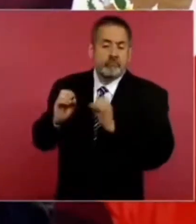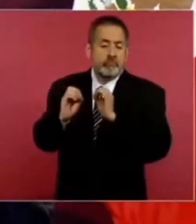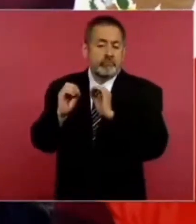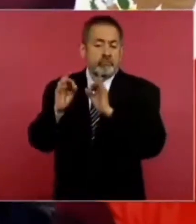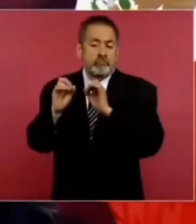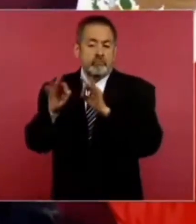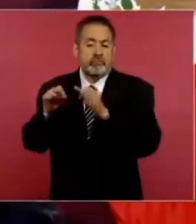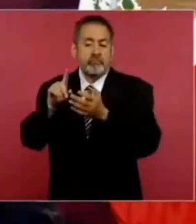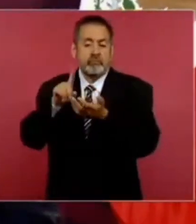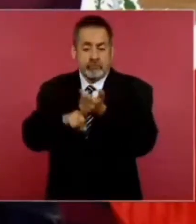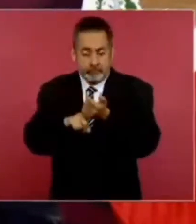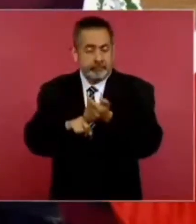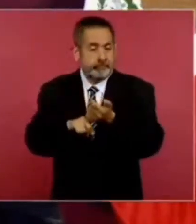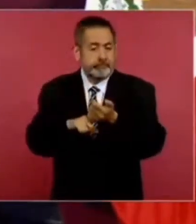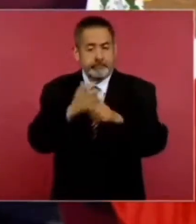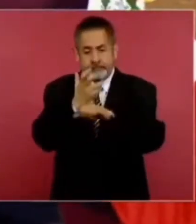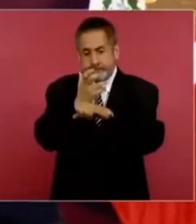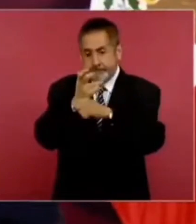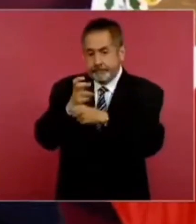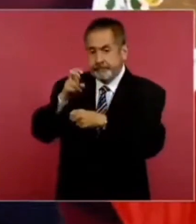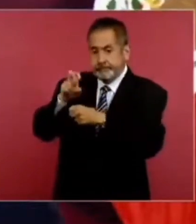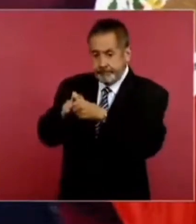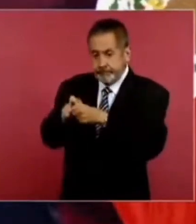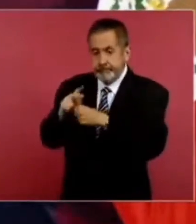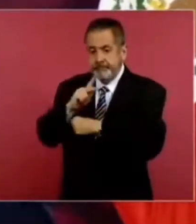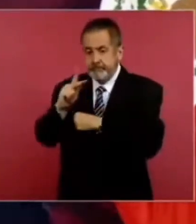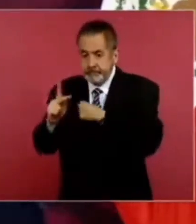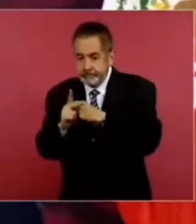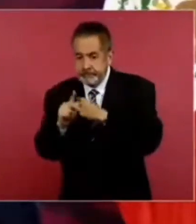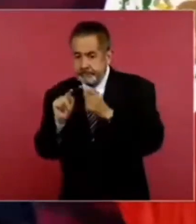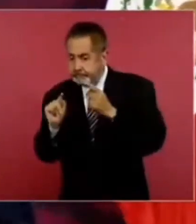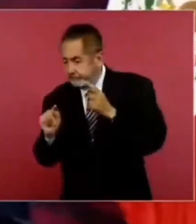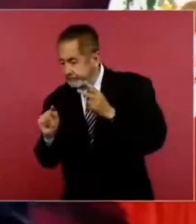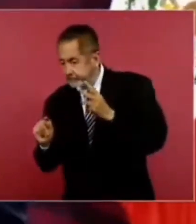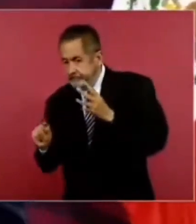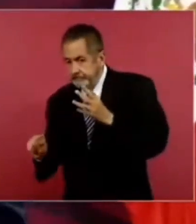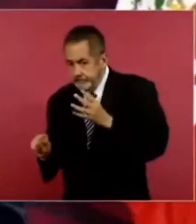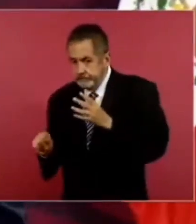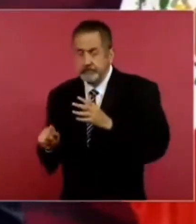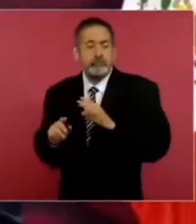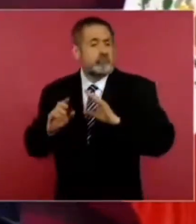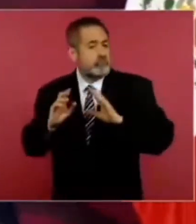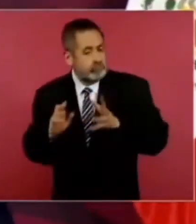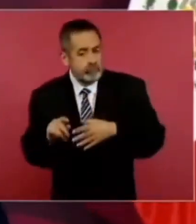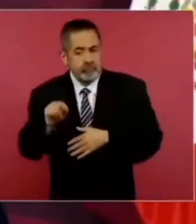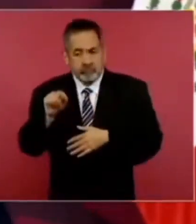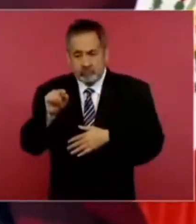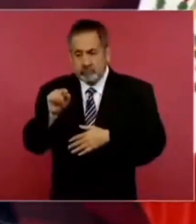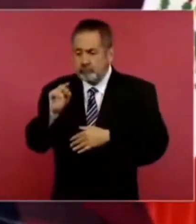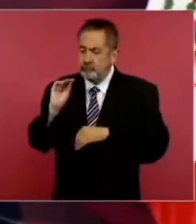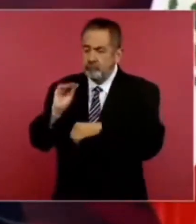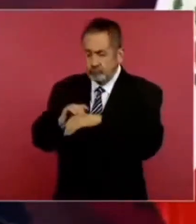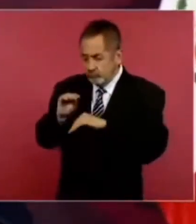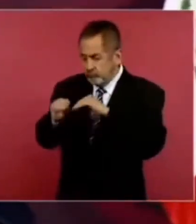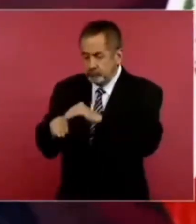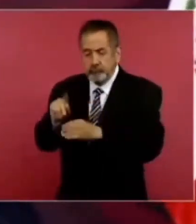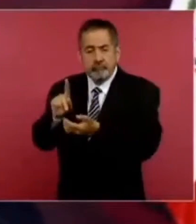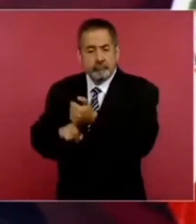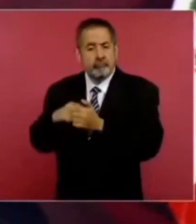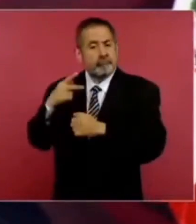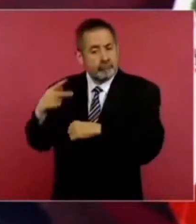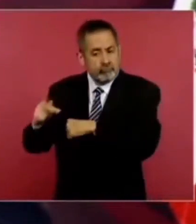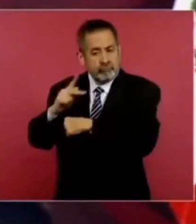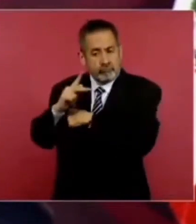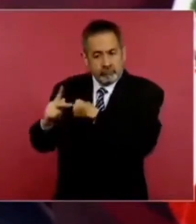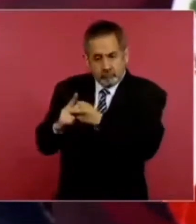Estados Unidos o sitios que están poniendo en países